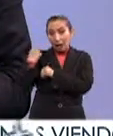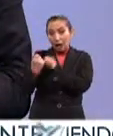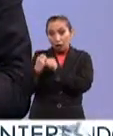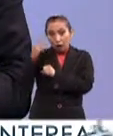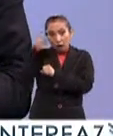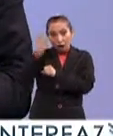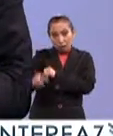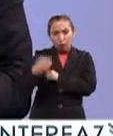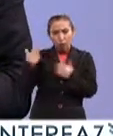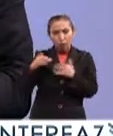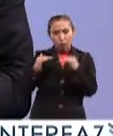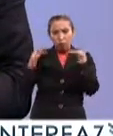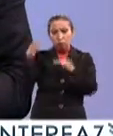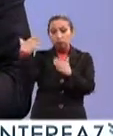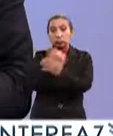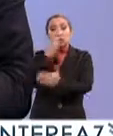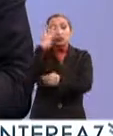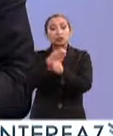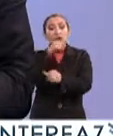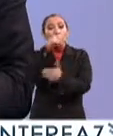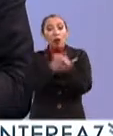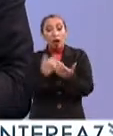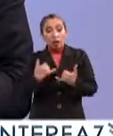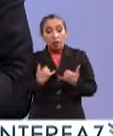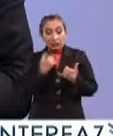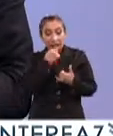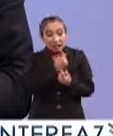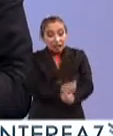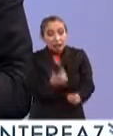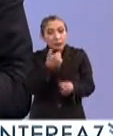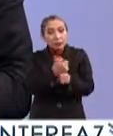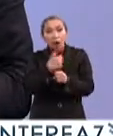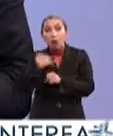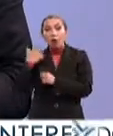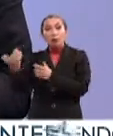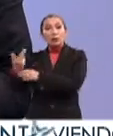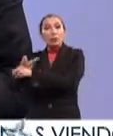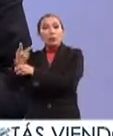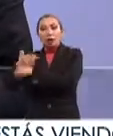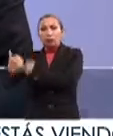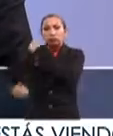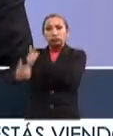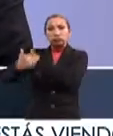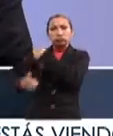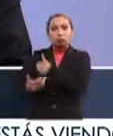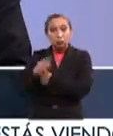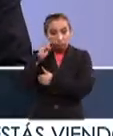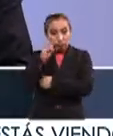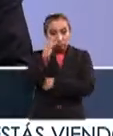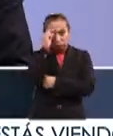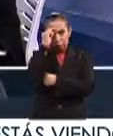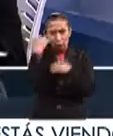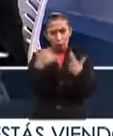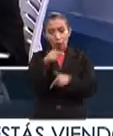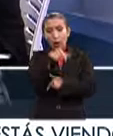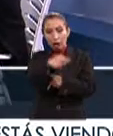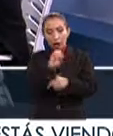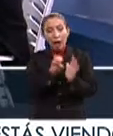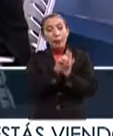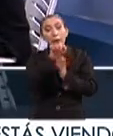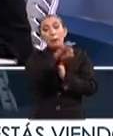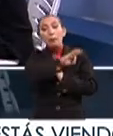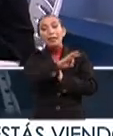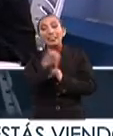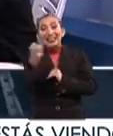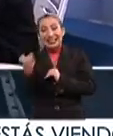cabo este año en Hidalgo, conquistando terceros lugares chicos de primaria, compitiendo con chicos de media superior. No, pues ahí está un clarísimo ejemplo de lo que